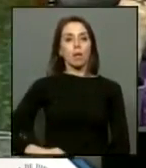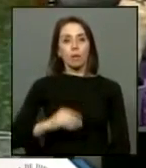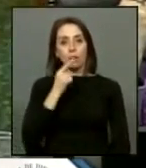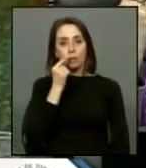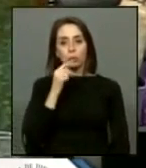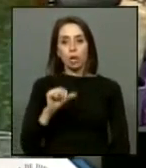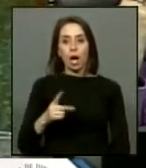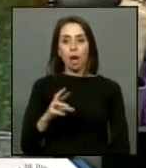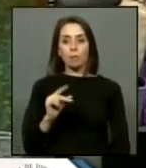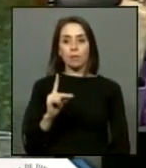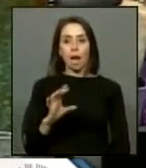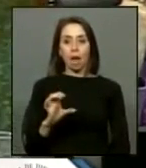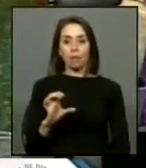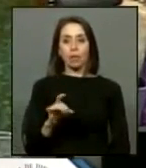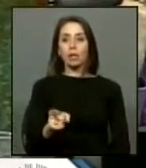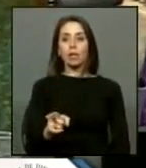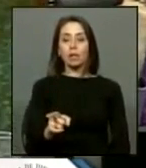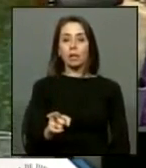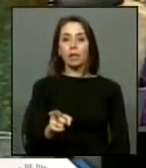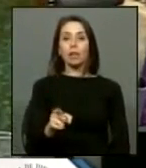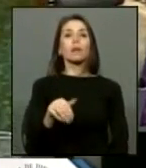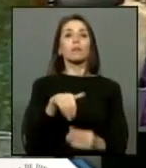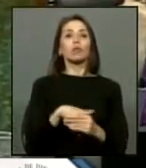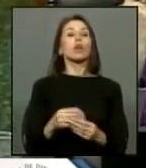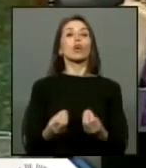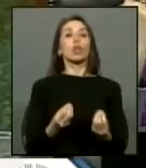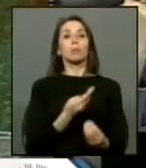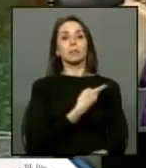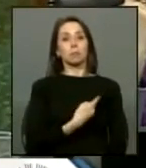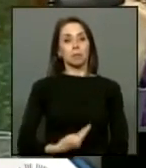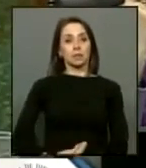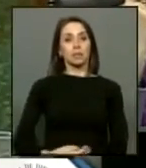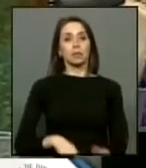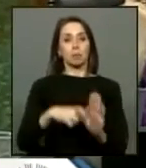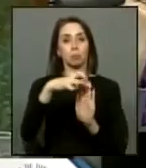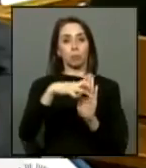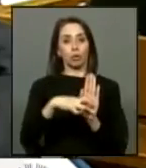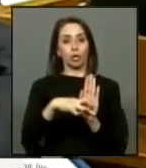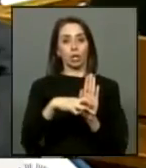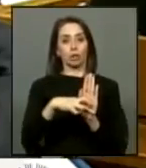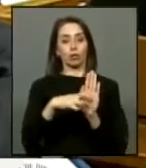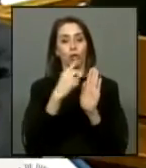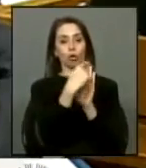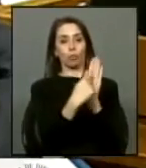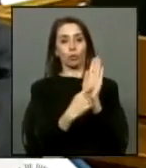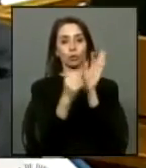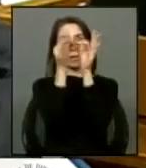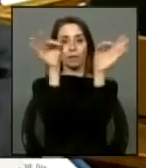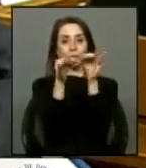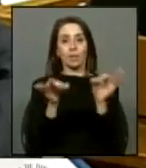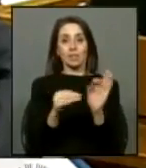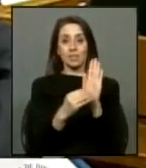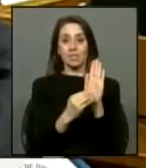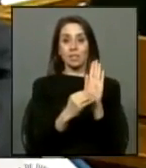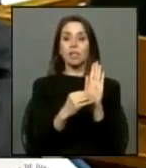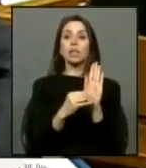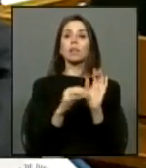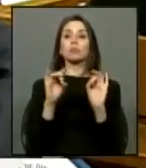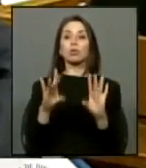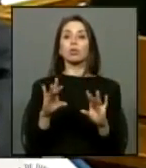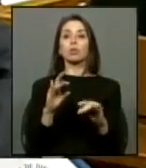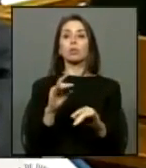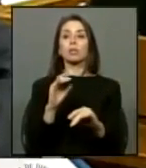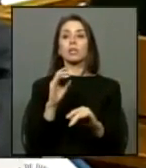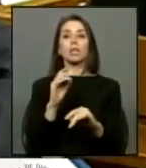Andrade y procedemos a votar lo que pasa presidente que el proyecto tal cual como está planteado establece que efectivamente